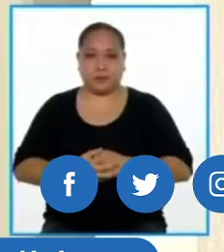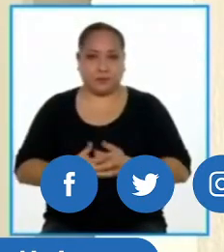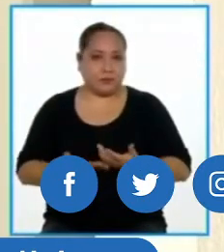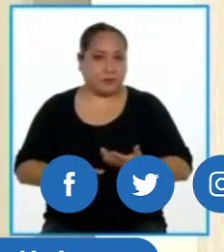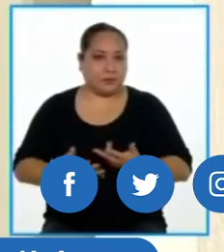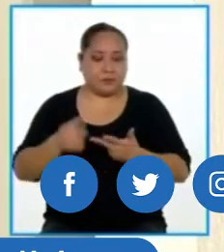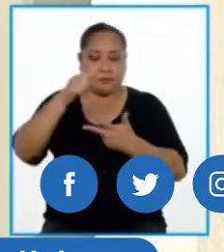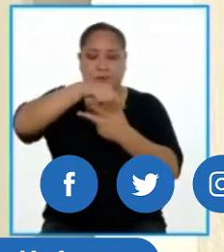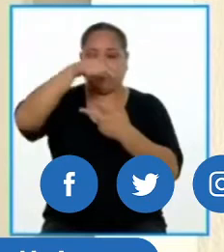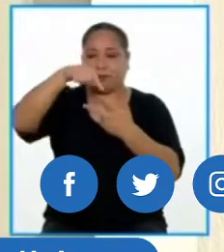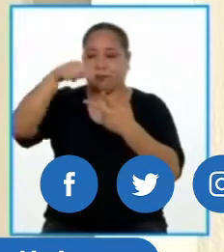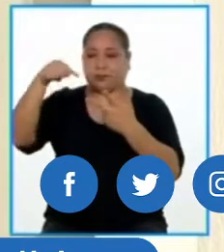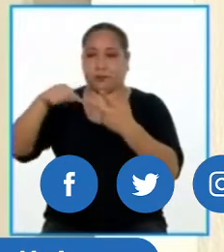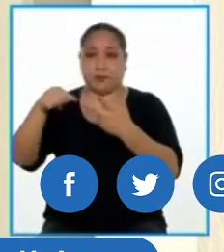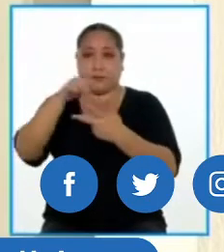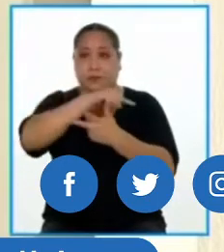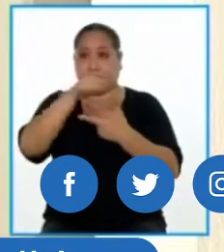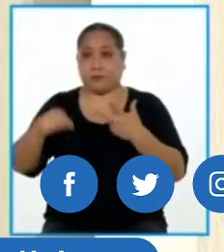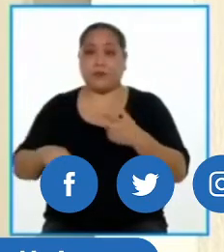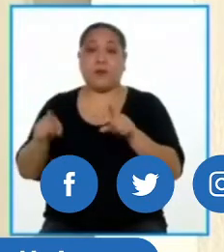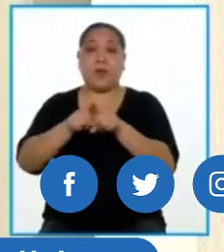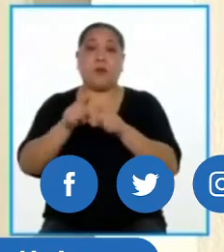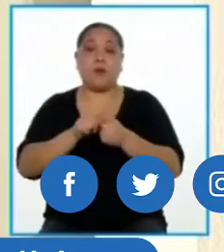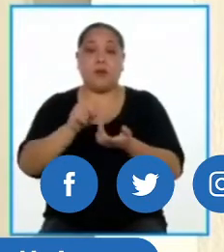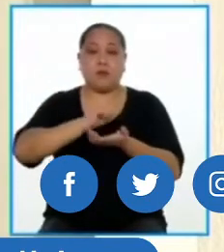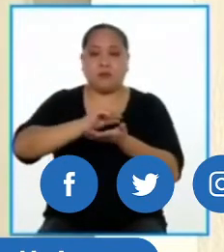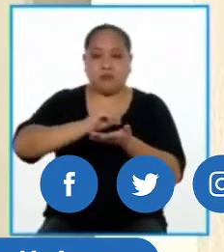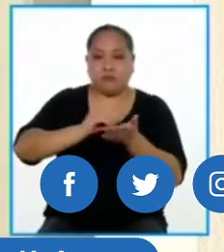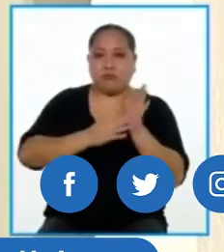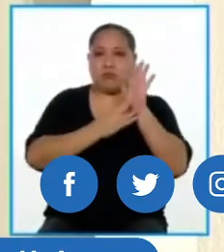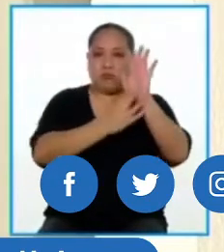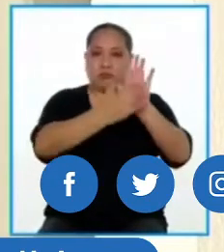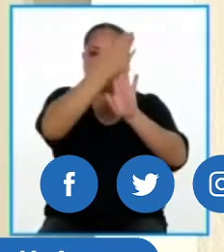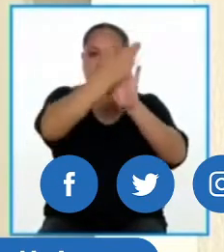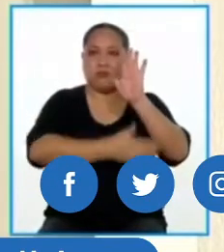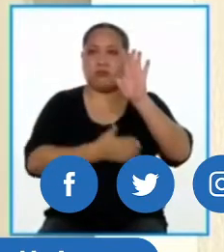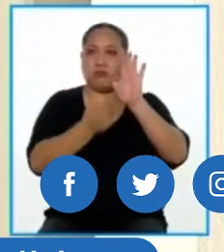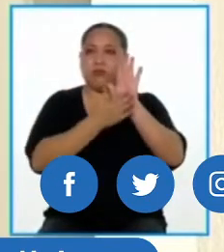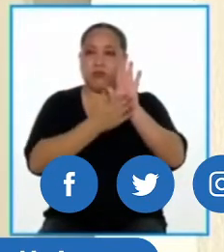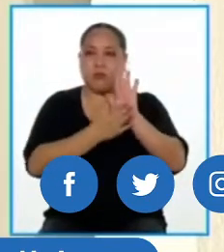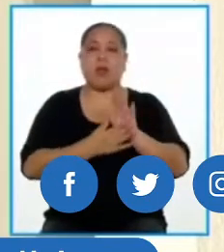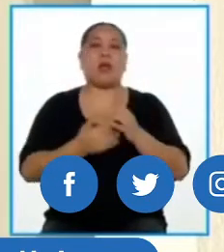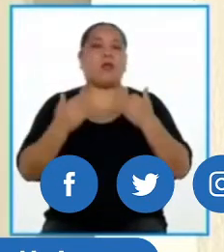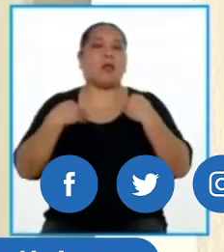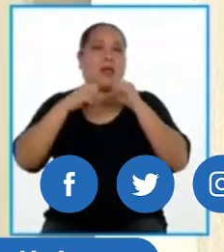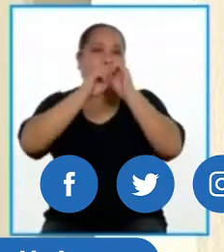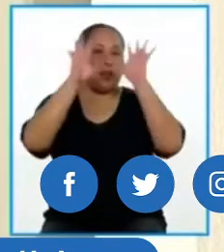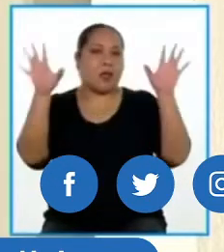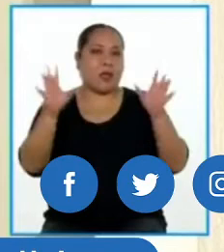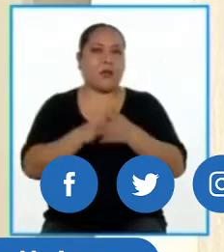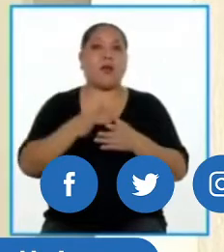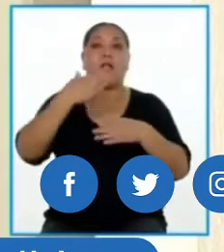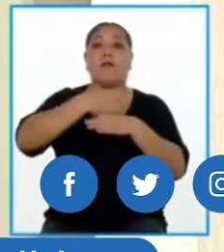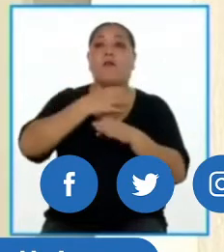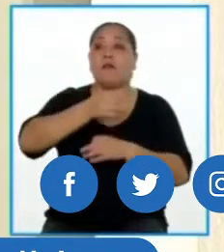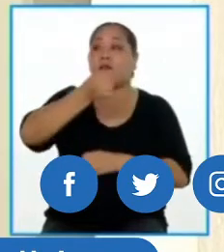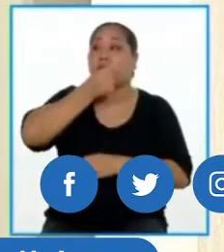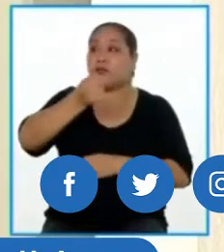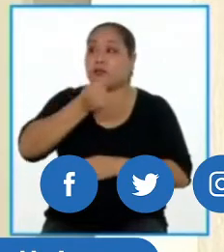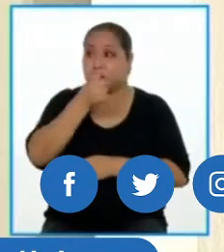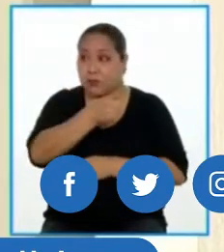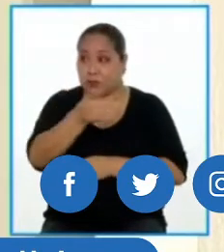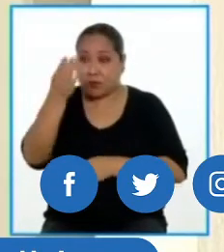Entonces, esto igual van a tenerlo por escrito para que puedan tener claramente en la nota de prensa las